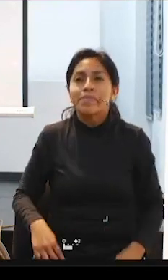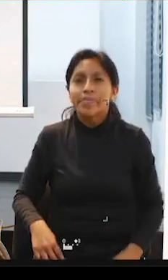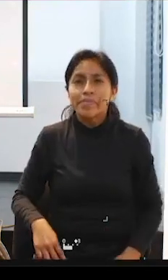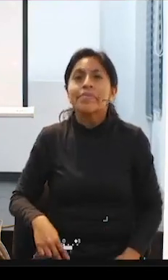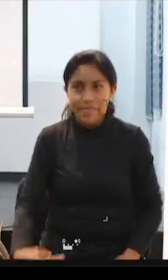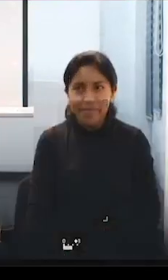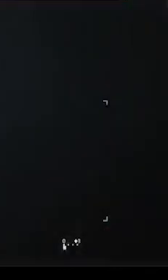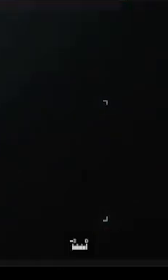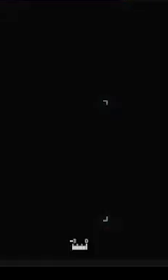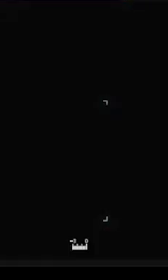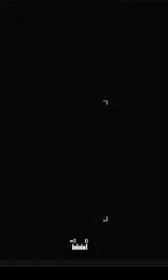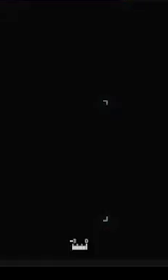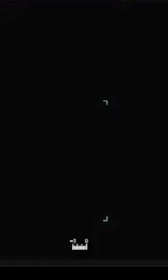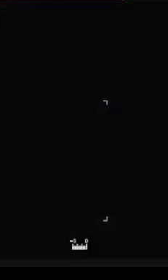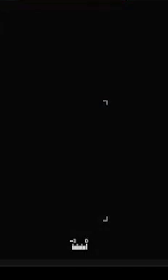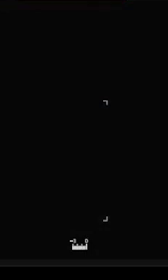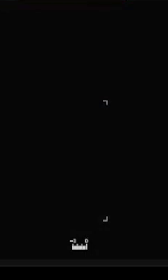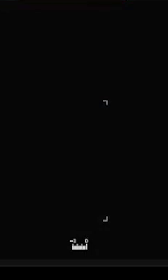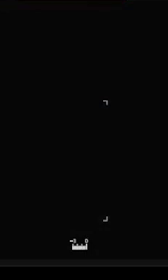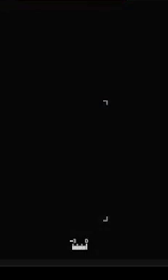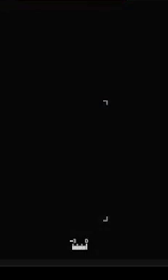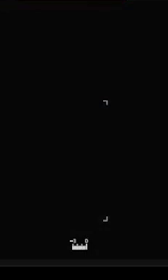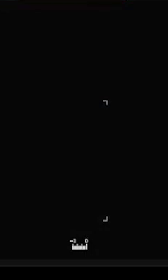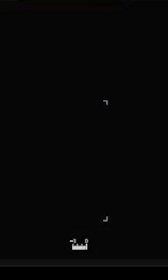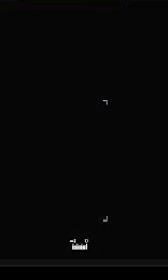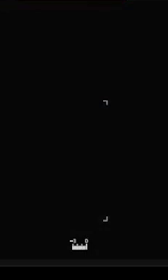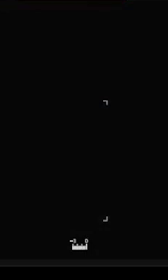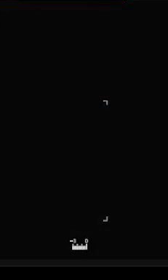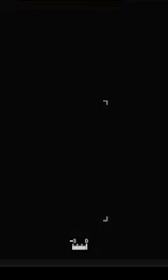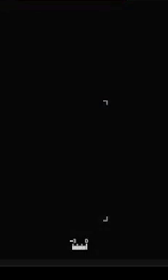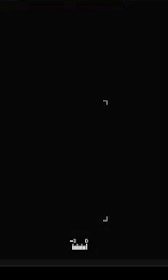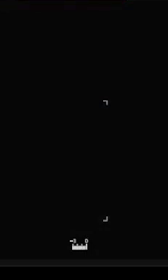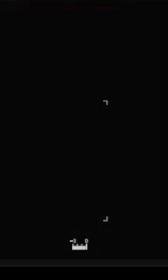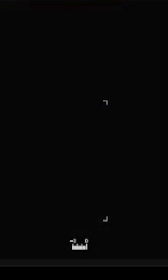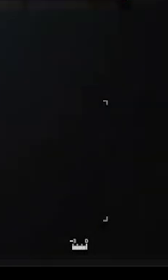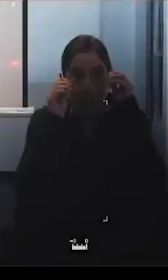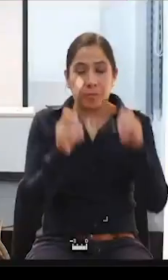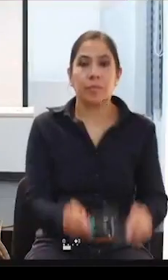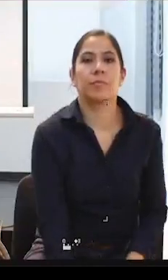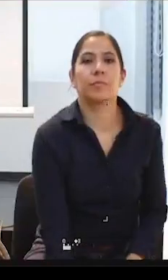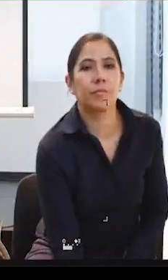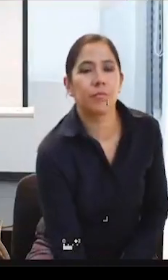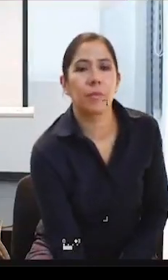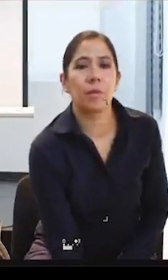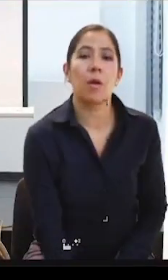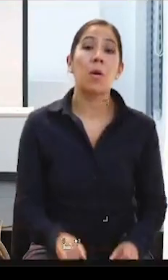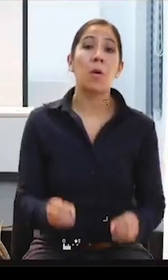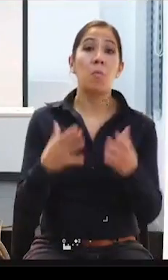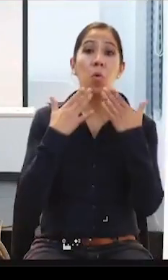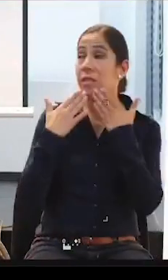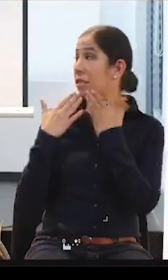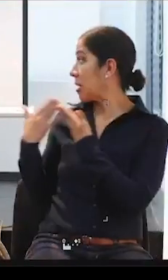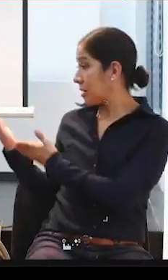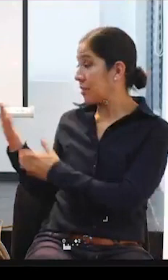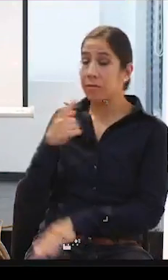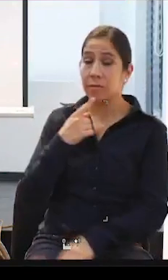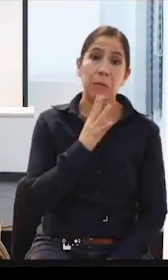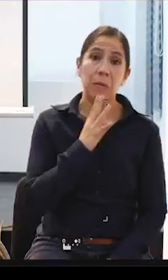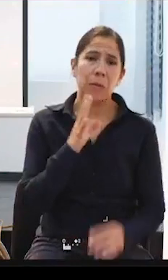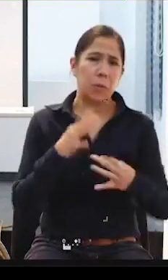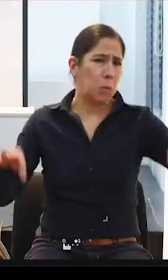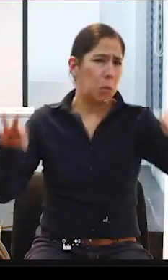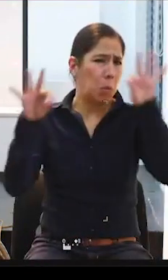Quizás para redondear la idea a nivel institucional, creo que este recorrido es importante. Es importante,